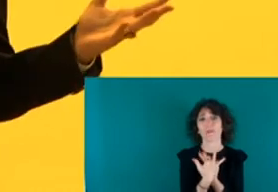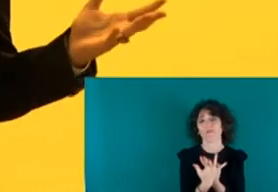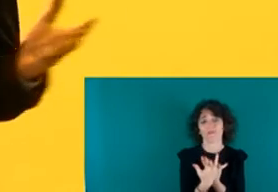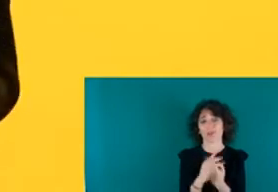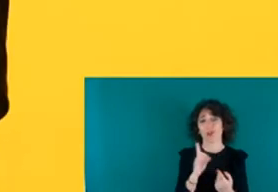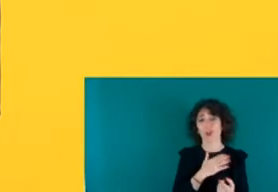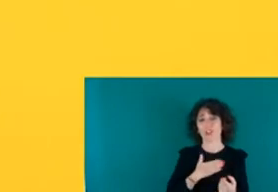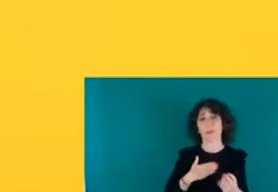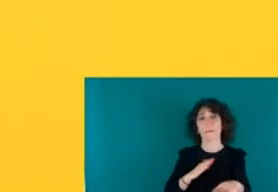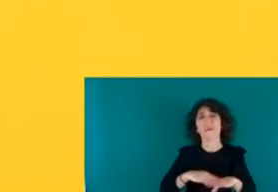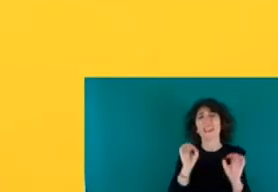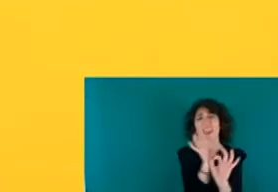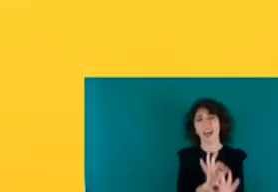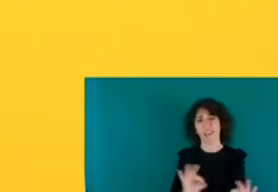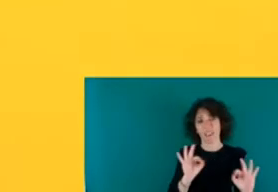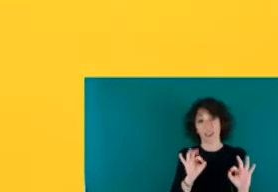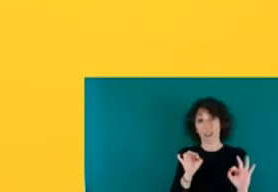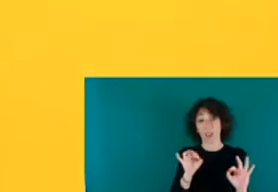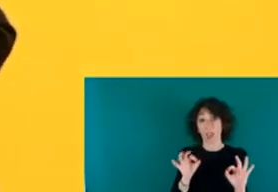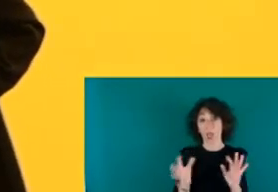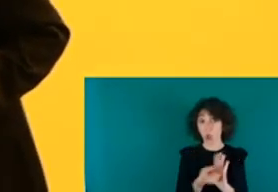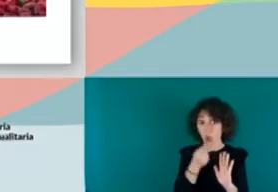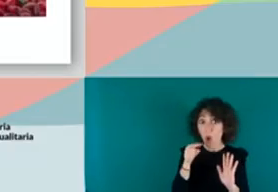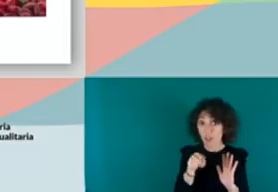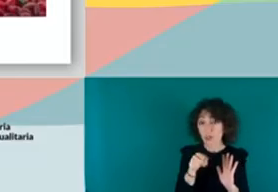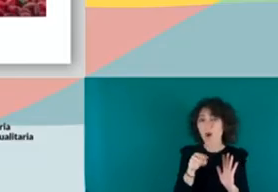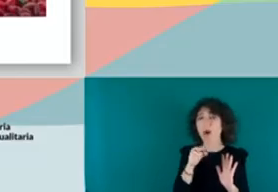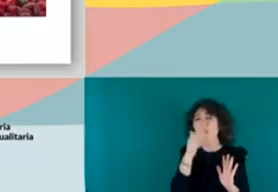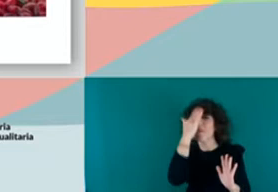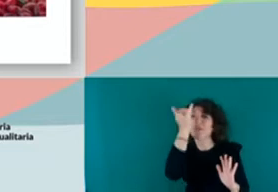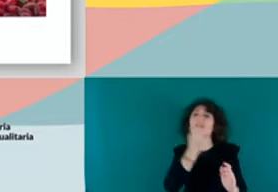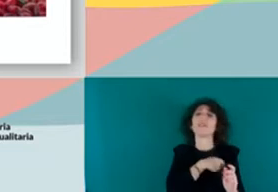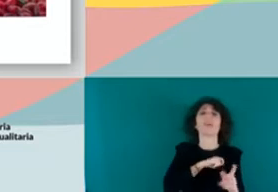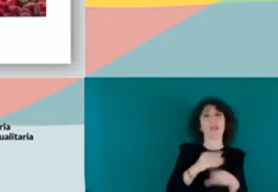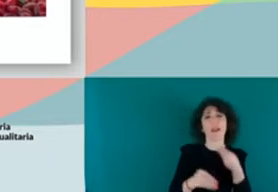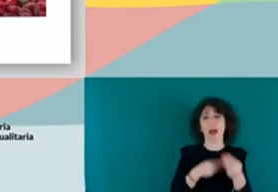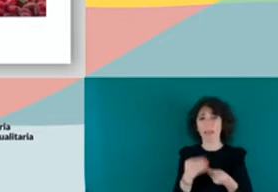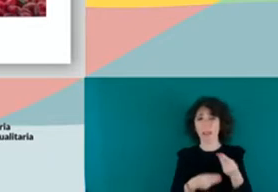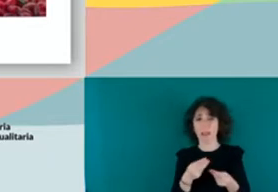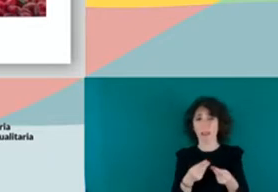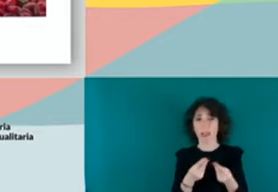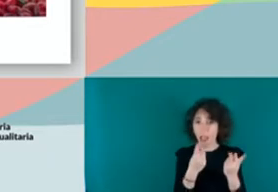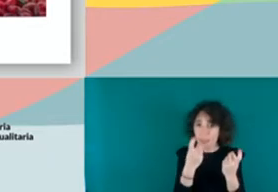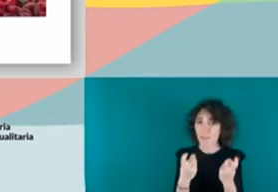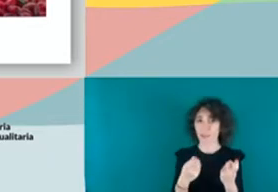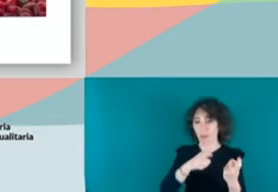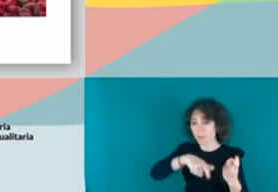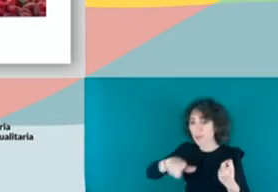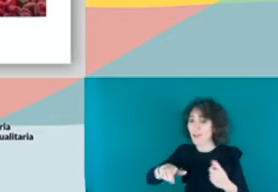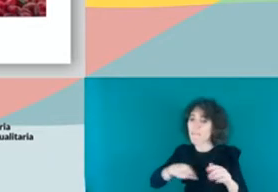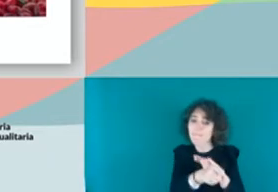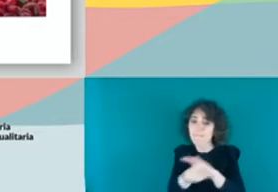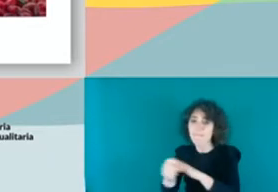Y todo esto, todo esto, mientras España necesita personas en edad de trabajar.